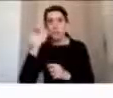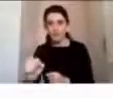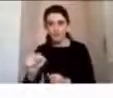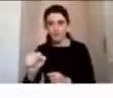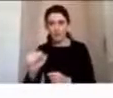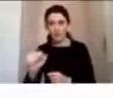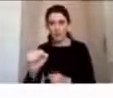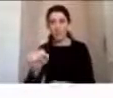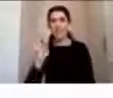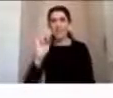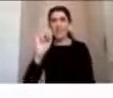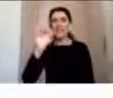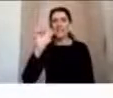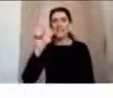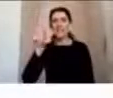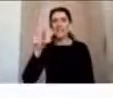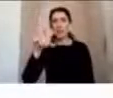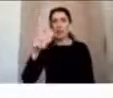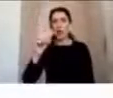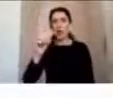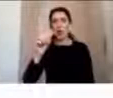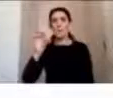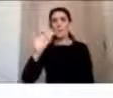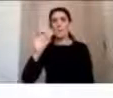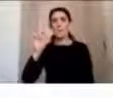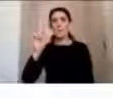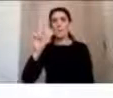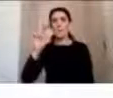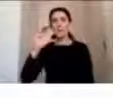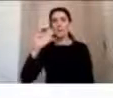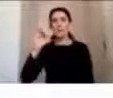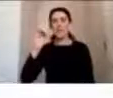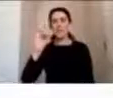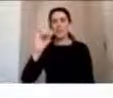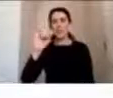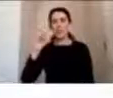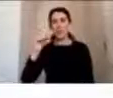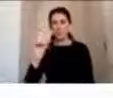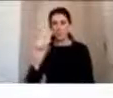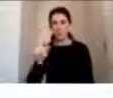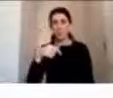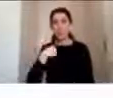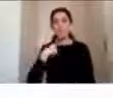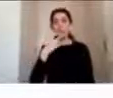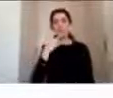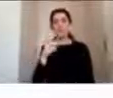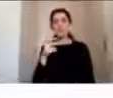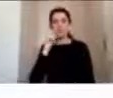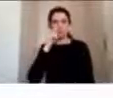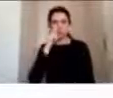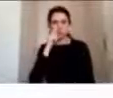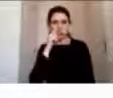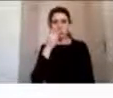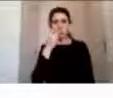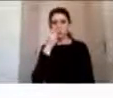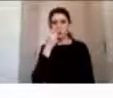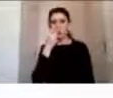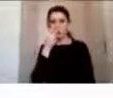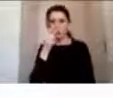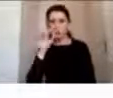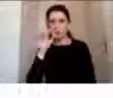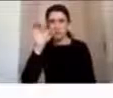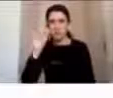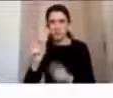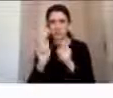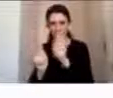Y esto puede ser coincidente o no con el real peligro que existe. Por lo tanto, mi riesgo percibido puede ser